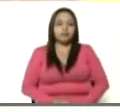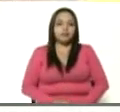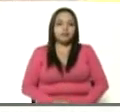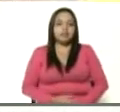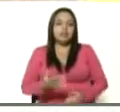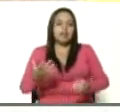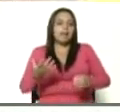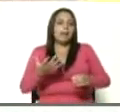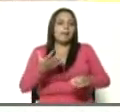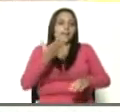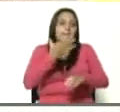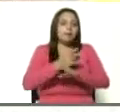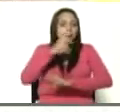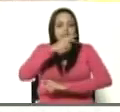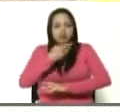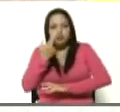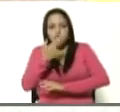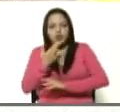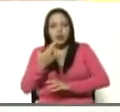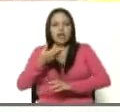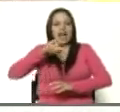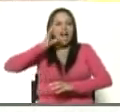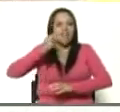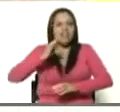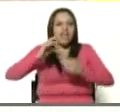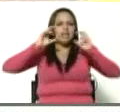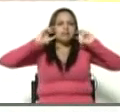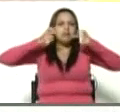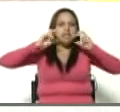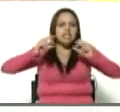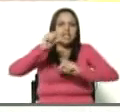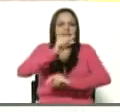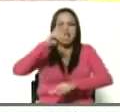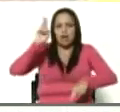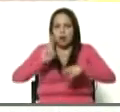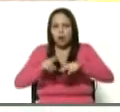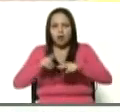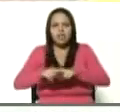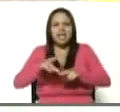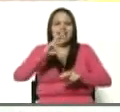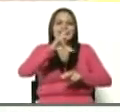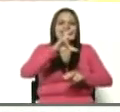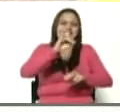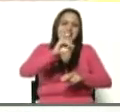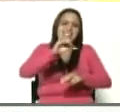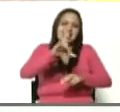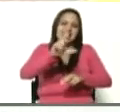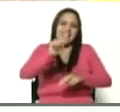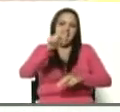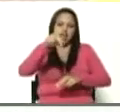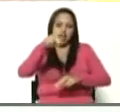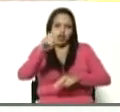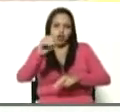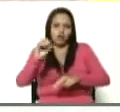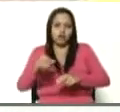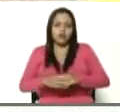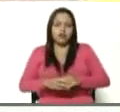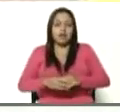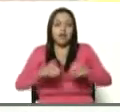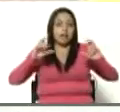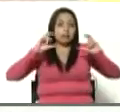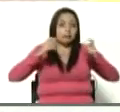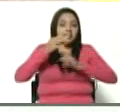café, maíz, caraota, cilantro, pepino, cebollín, para